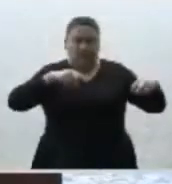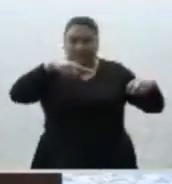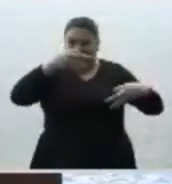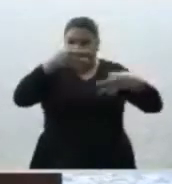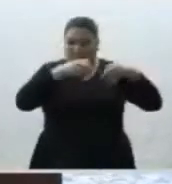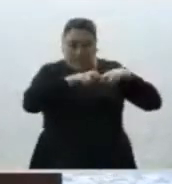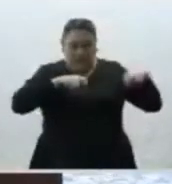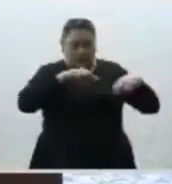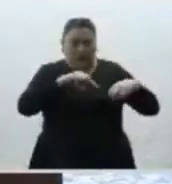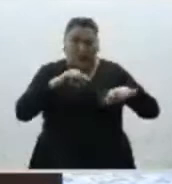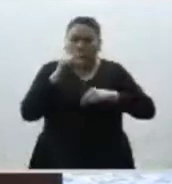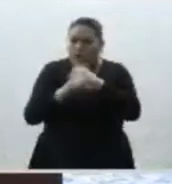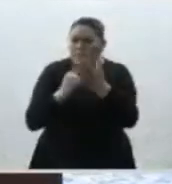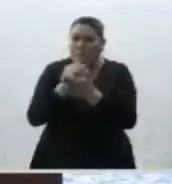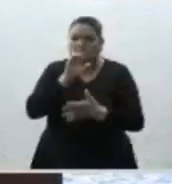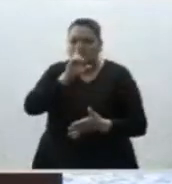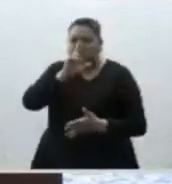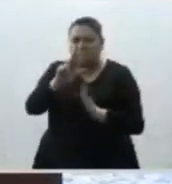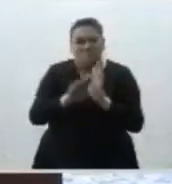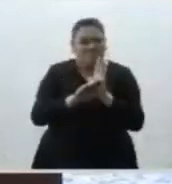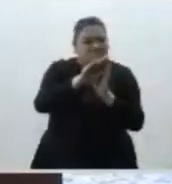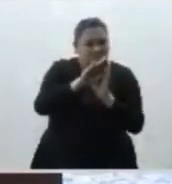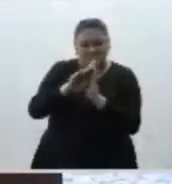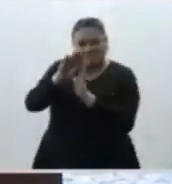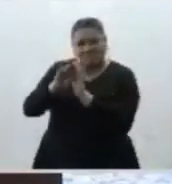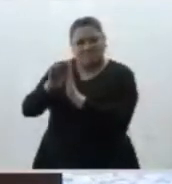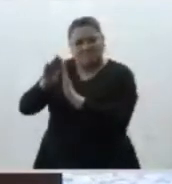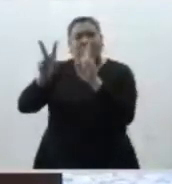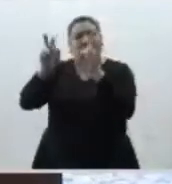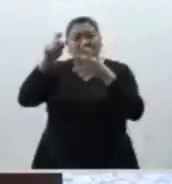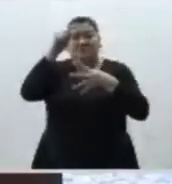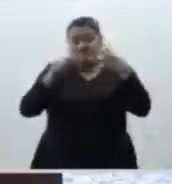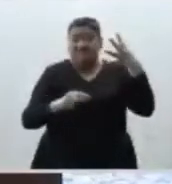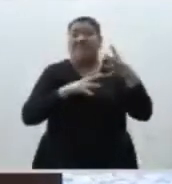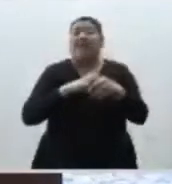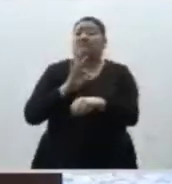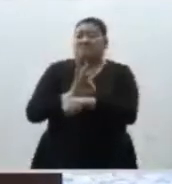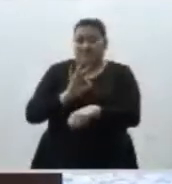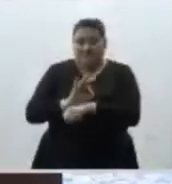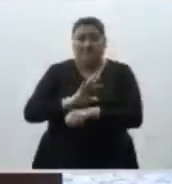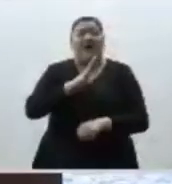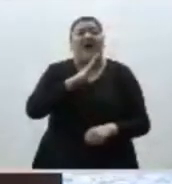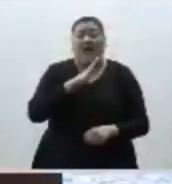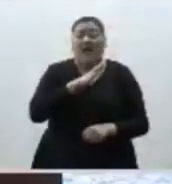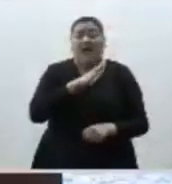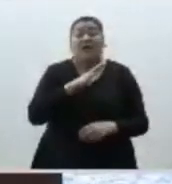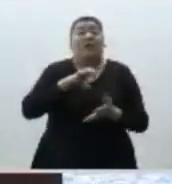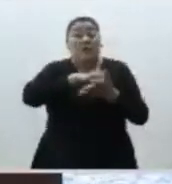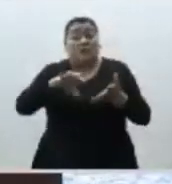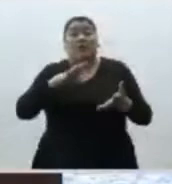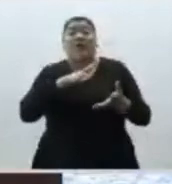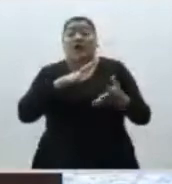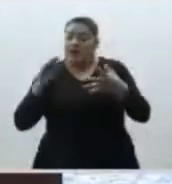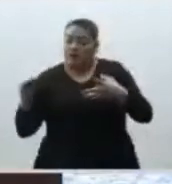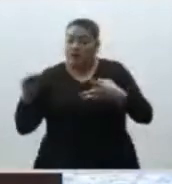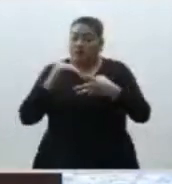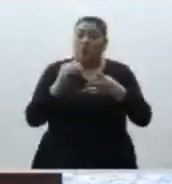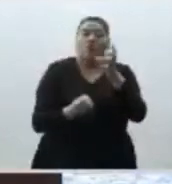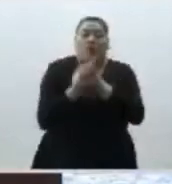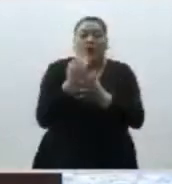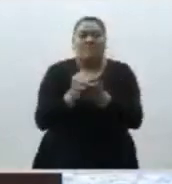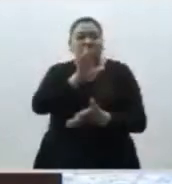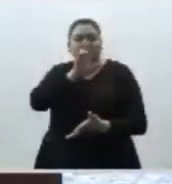conseguido avances, avances palpables en temas de relevancia para el sistema electoral, mediante la inclusión de criterios